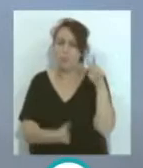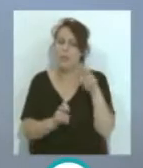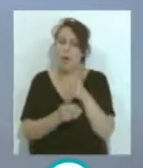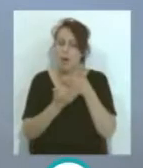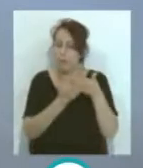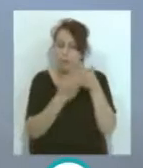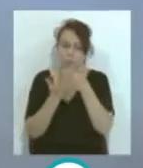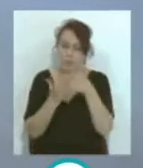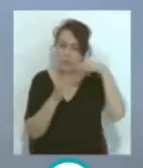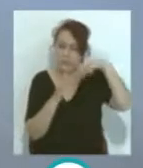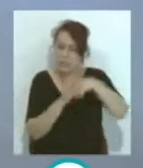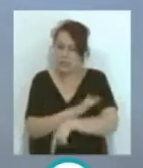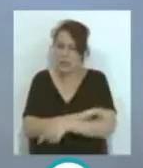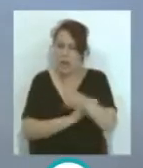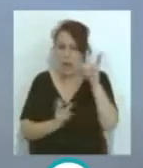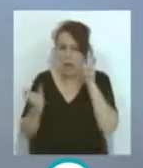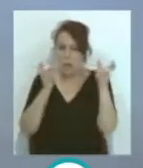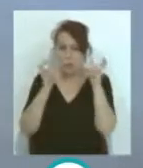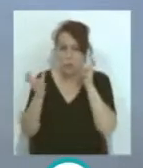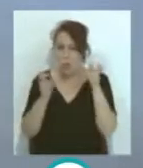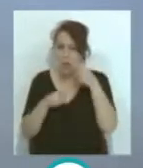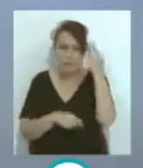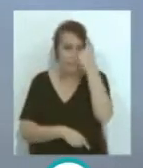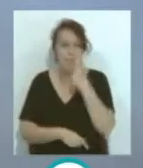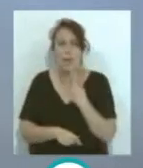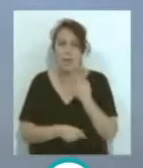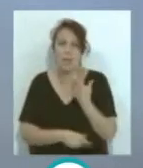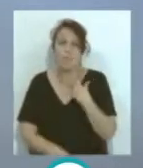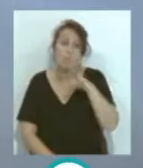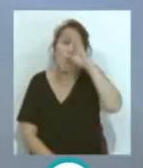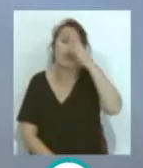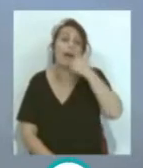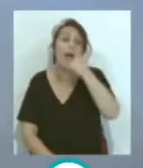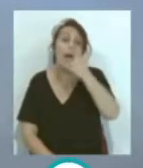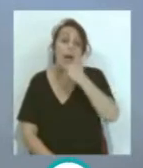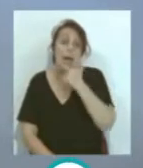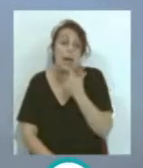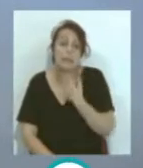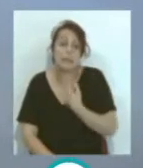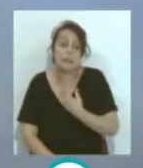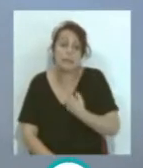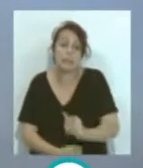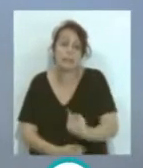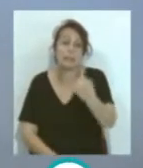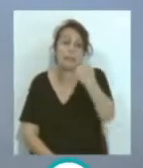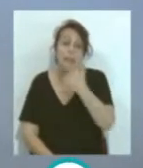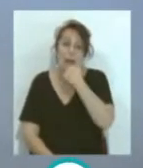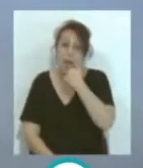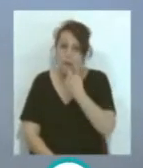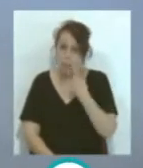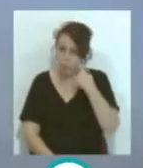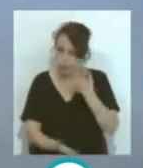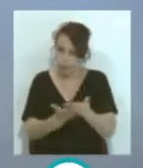absolutamente todos los audios... ...todas las imágenes por si había algún ápice... ...de que fue algo que pudiera ser